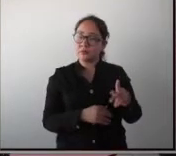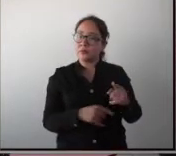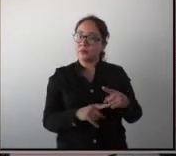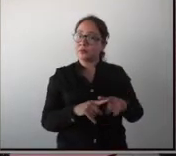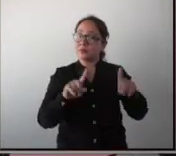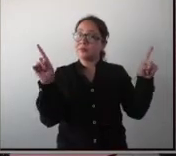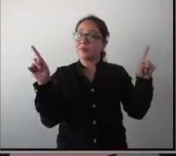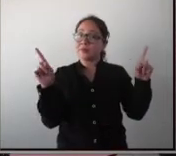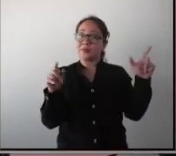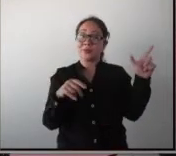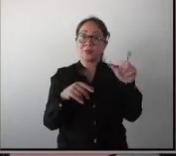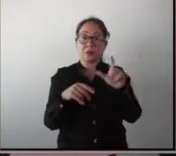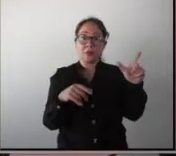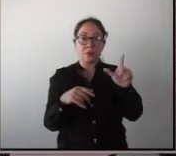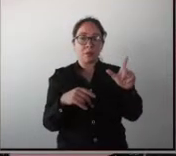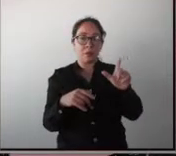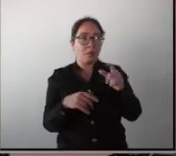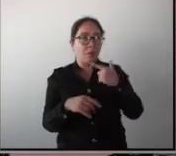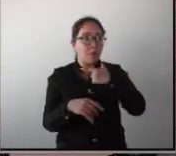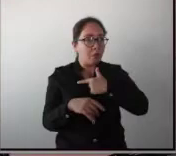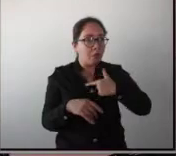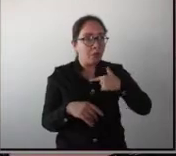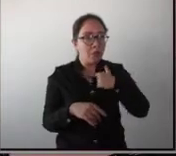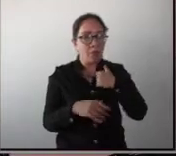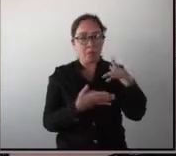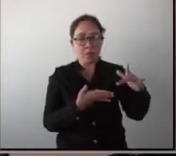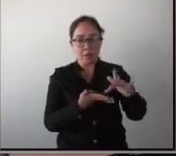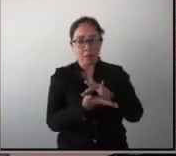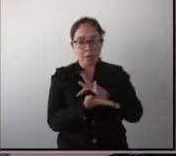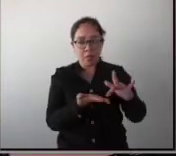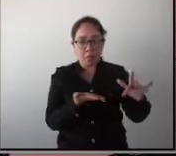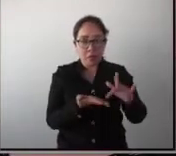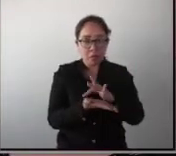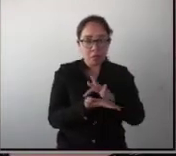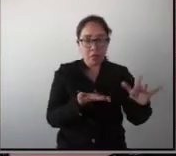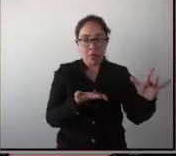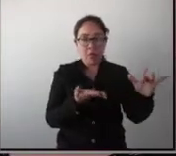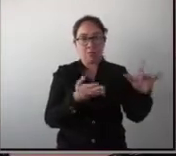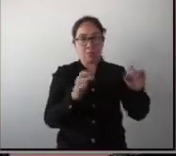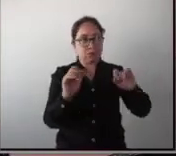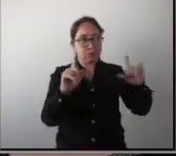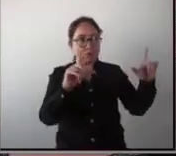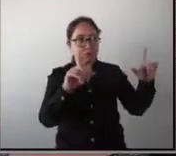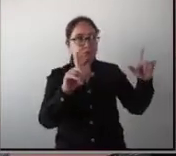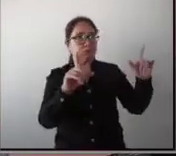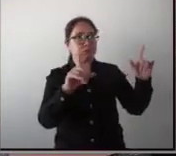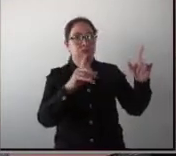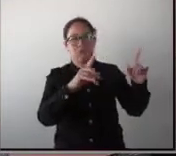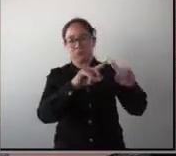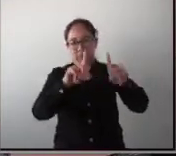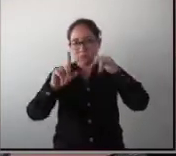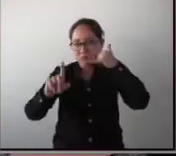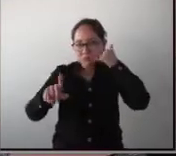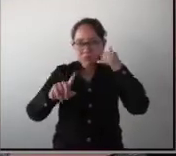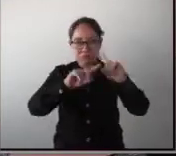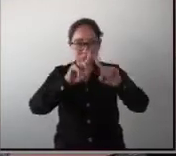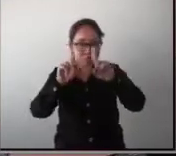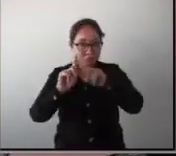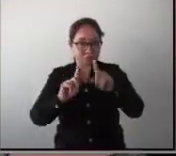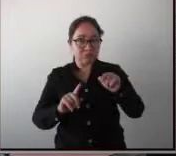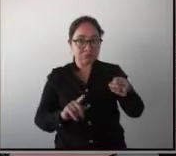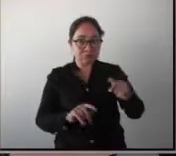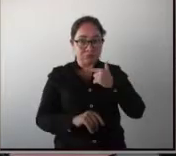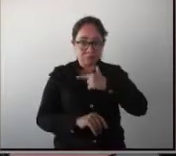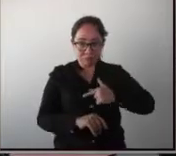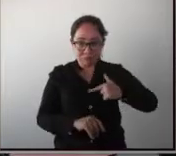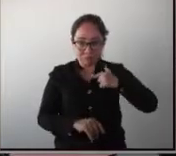los niños tienen mucha afinidad por las pantallas. Cualquier pantalla. Un celular, una tableta, una televisión, tiene mucha afinidad.